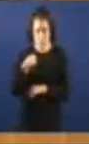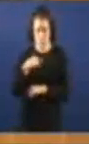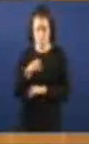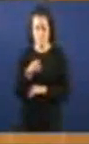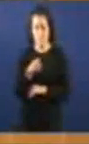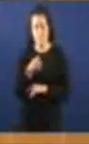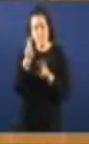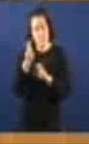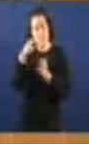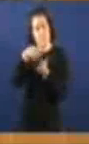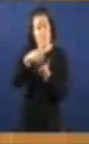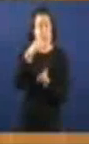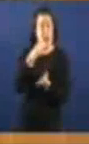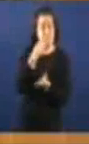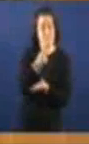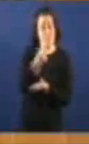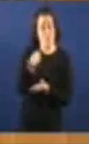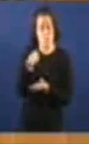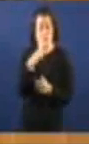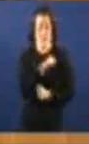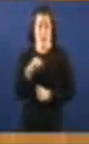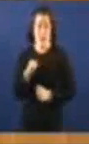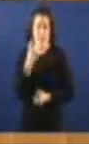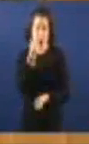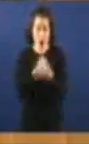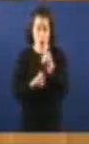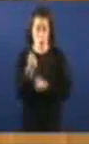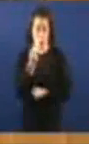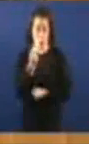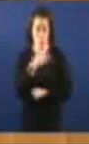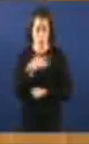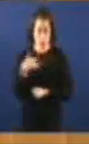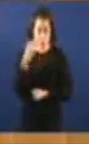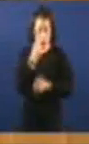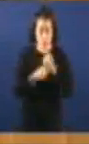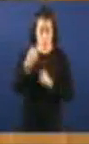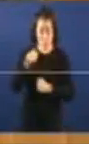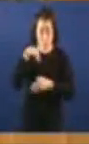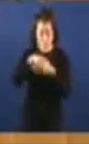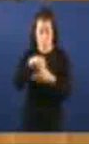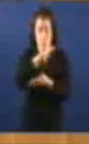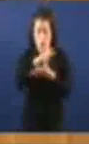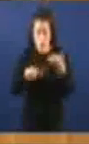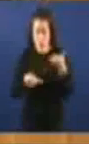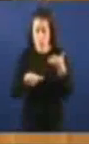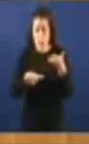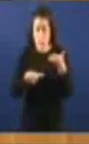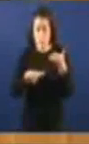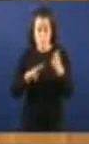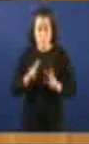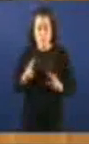De entidades son as Caixas da Forros Que, ademais, é a casta de entidades que en Galiza Foi a principal